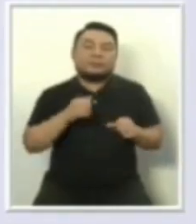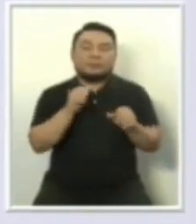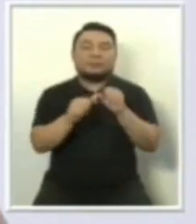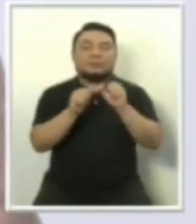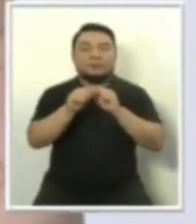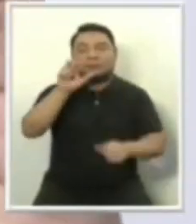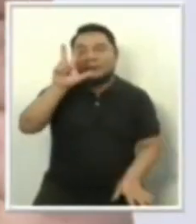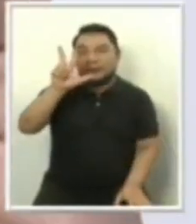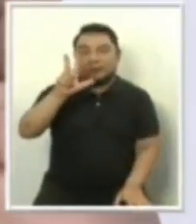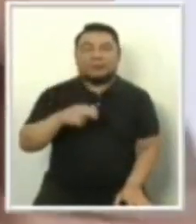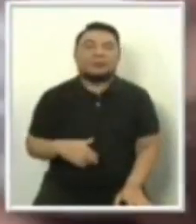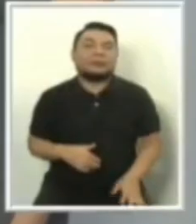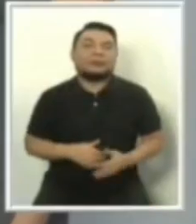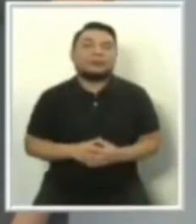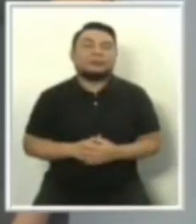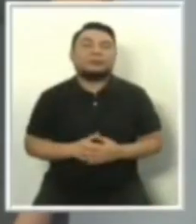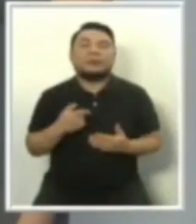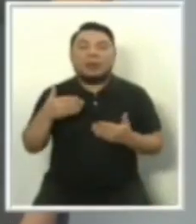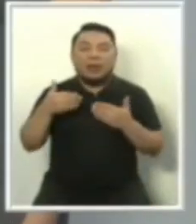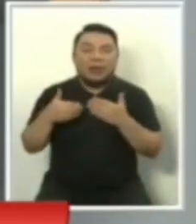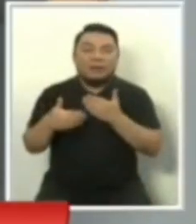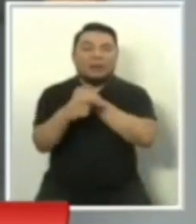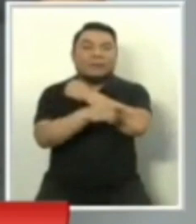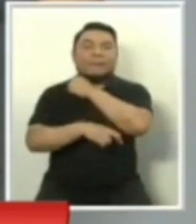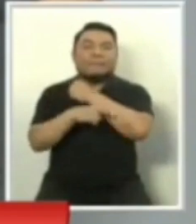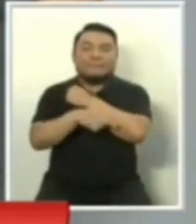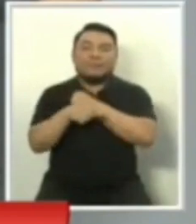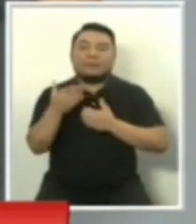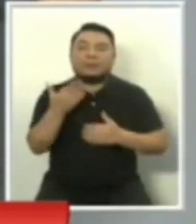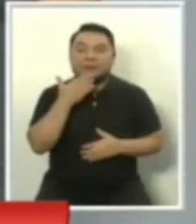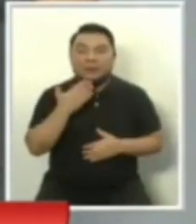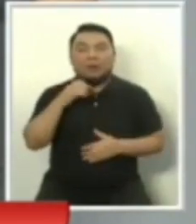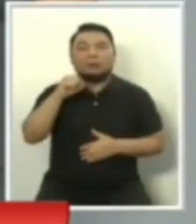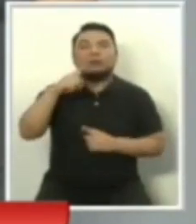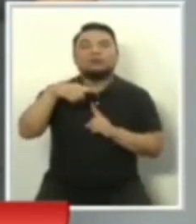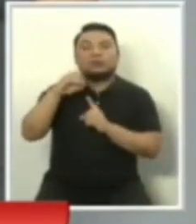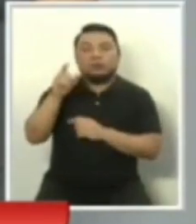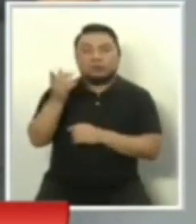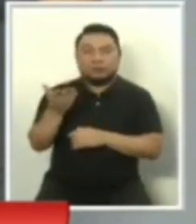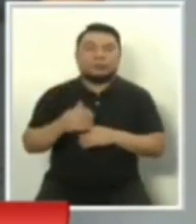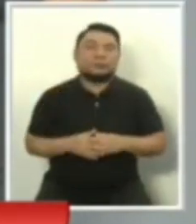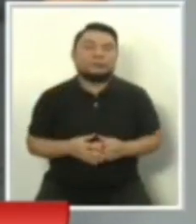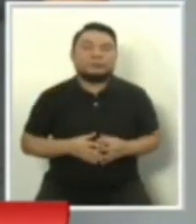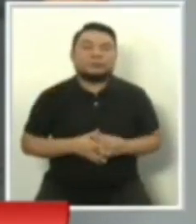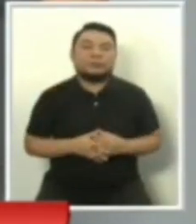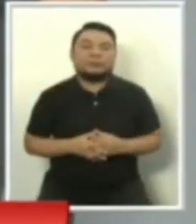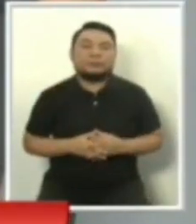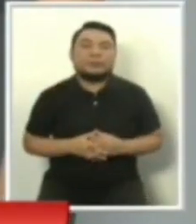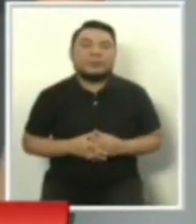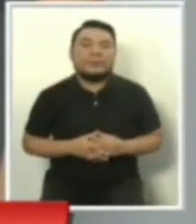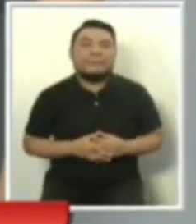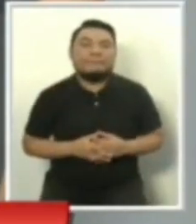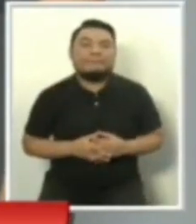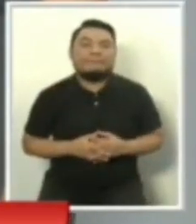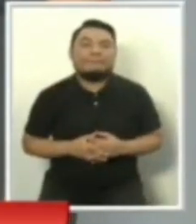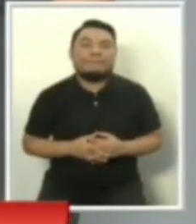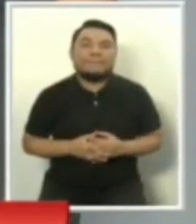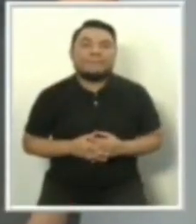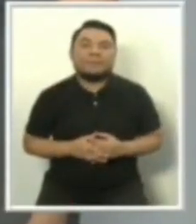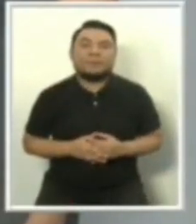El número 3, Avanza País, Partido de Integración Social, Hernando de Soto.